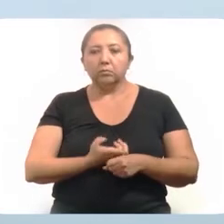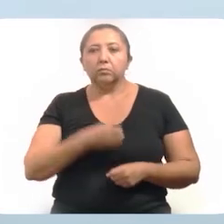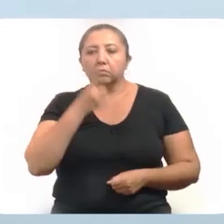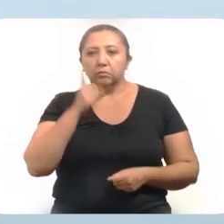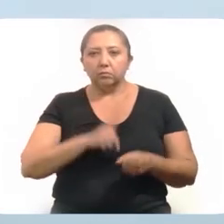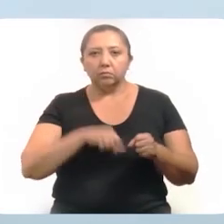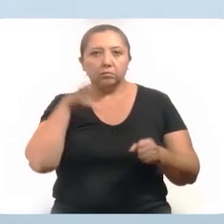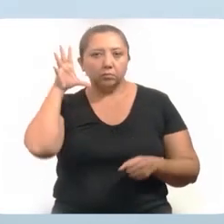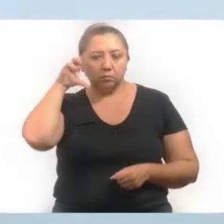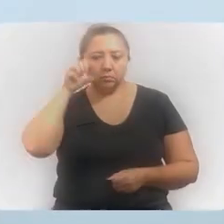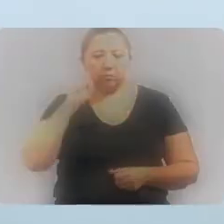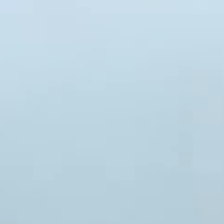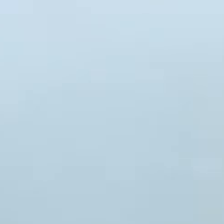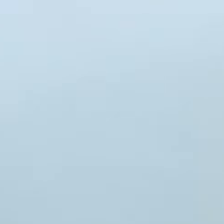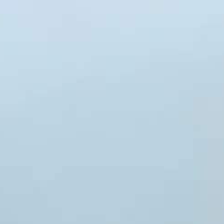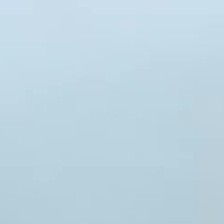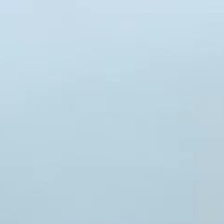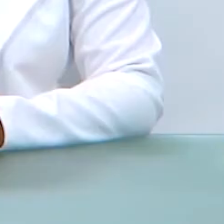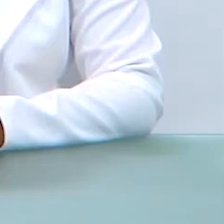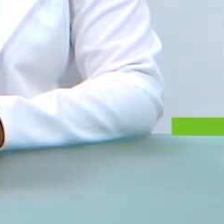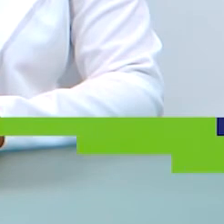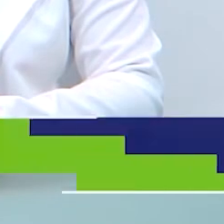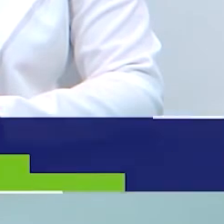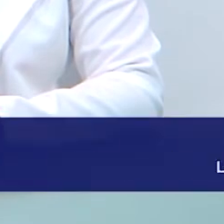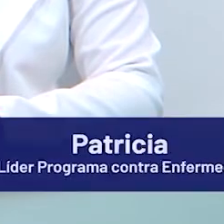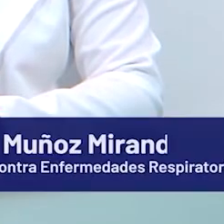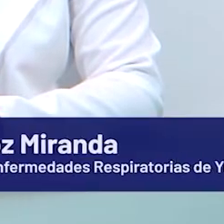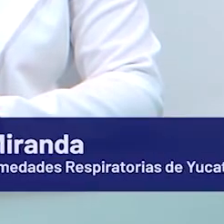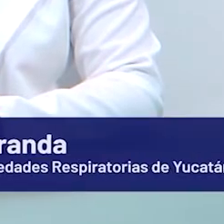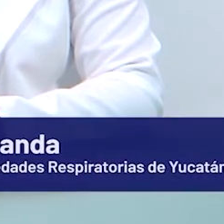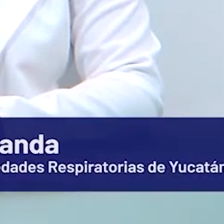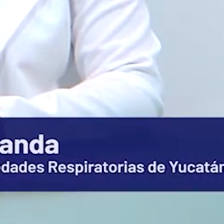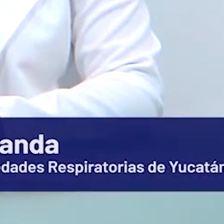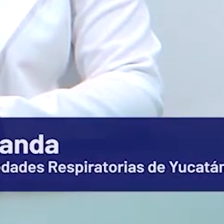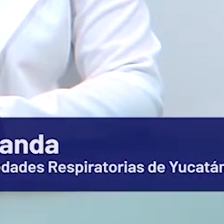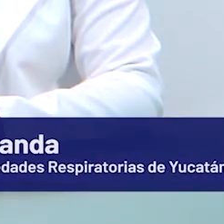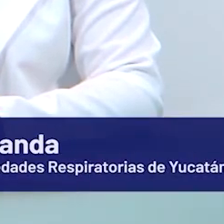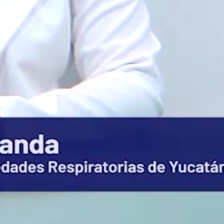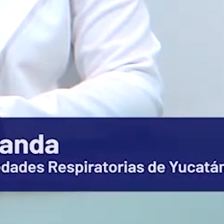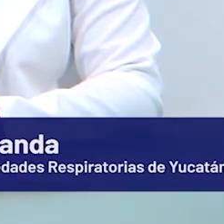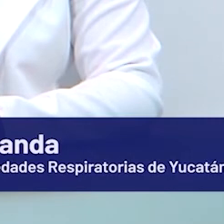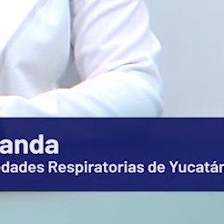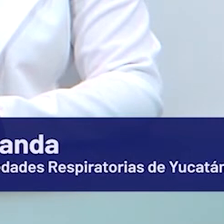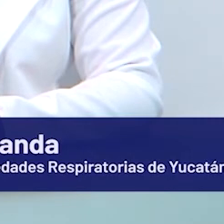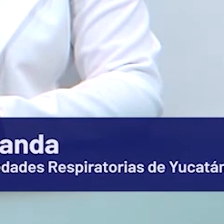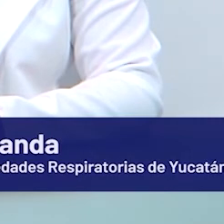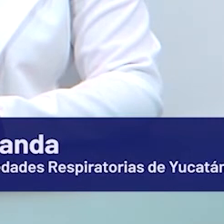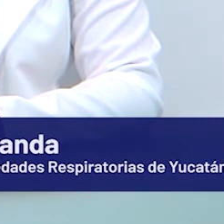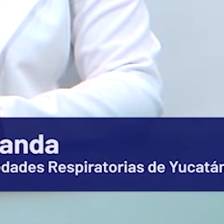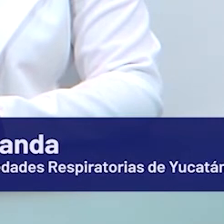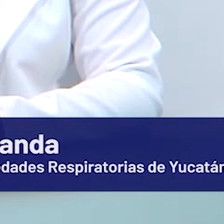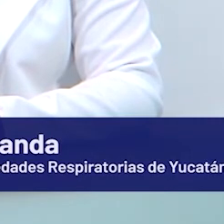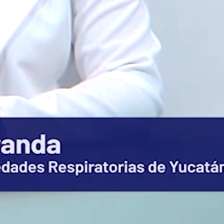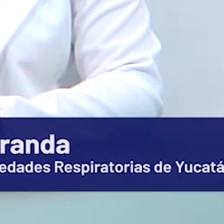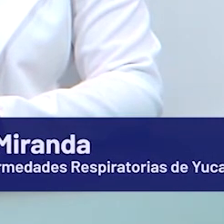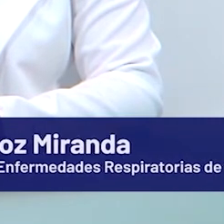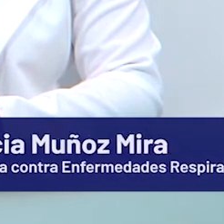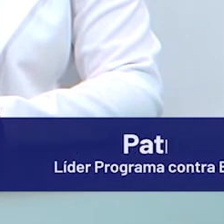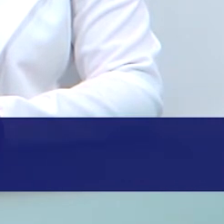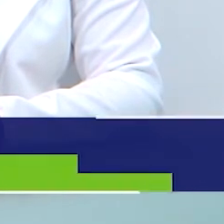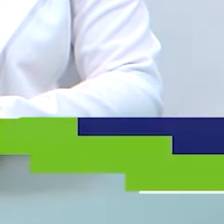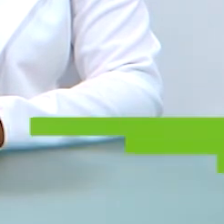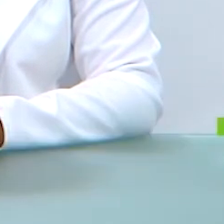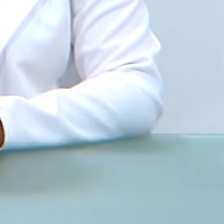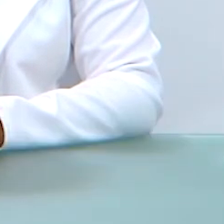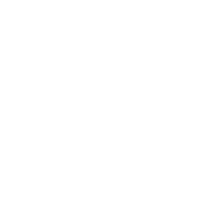salud marcan color naranja. Ese es el informe del día de hoy. Gracias. Estaremos actualizando esta información todos los días por este mismo medio. Muchas